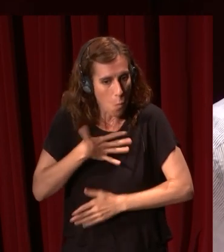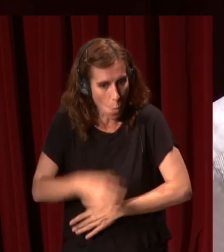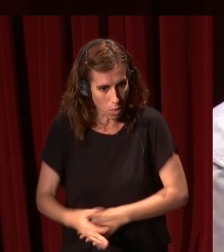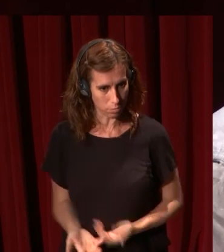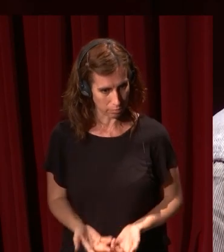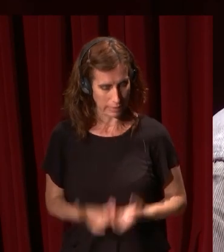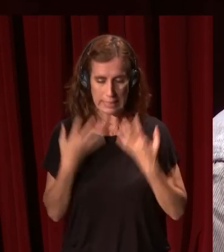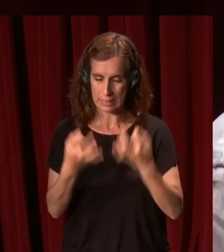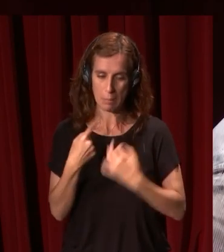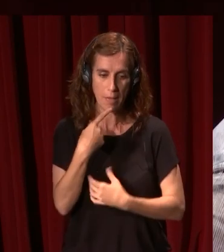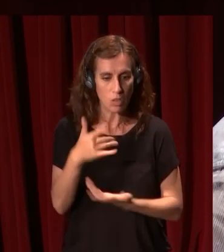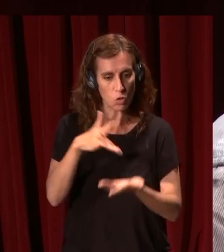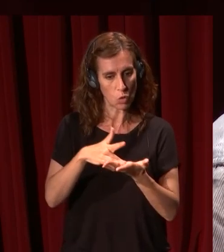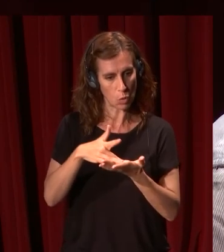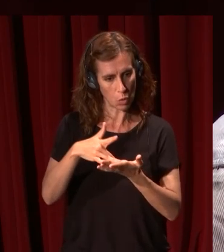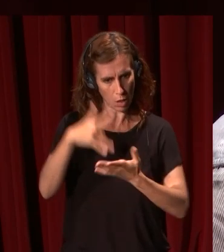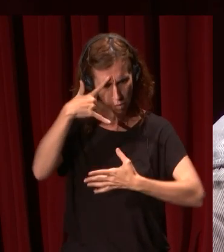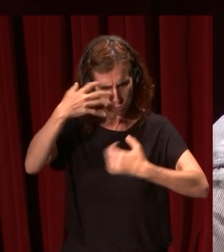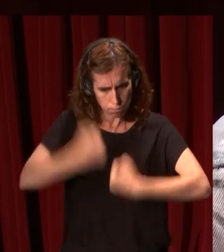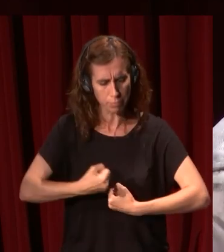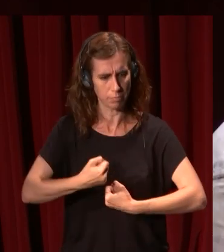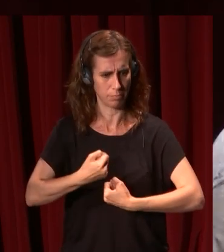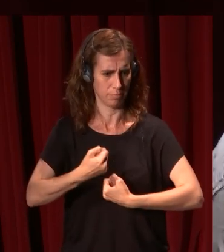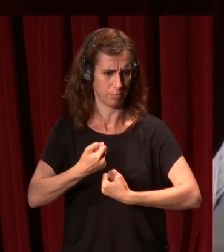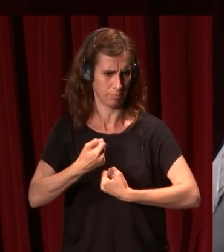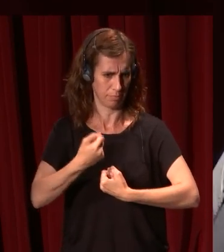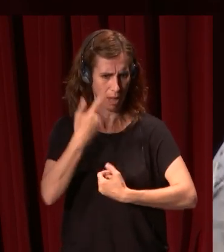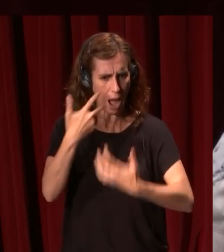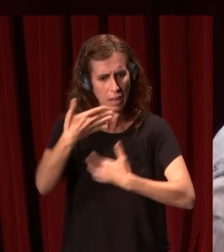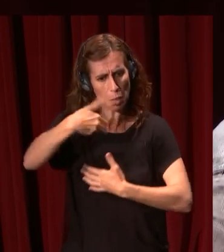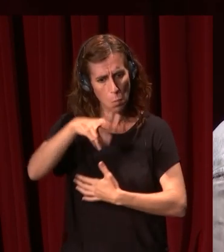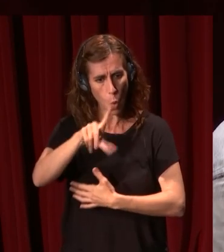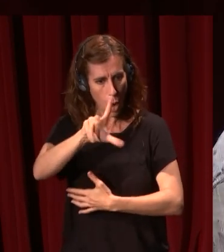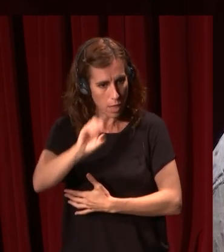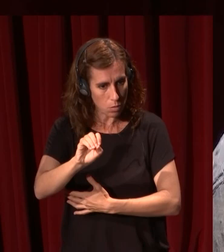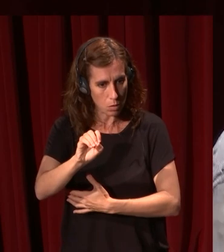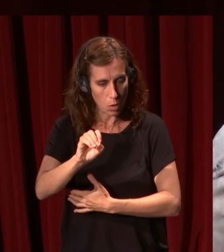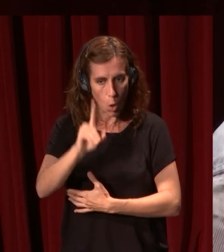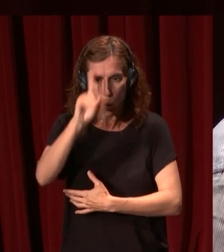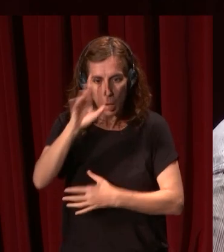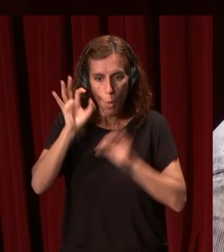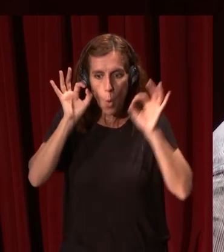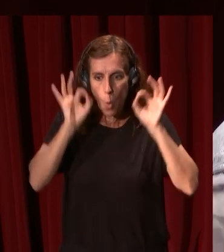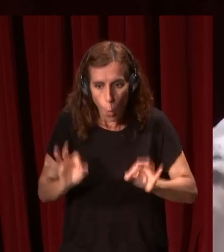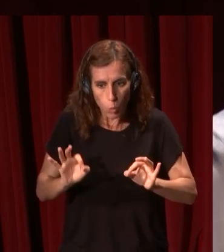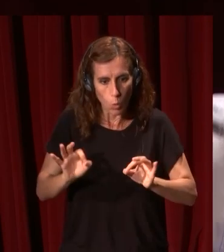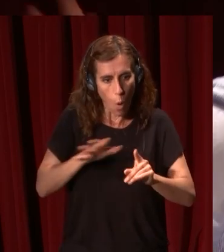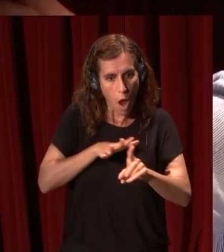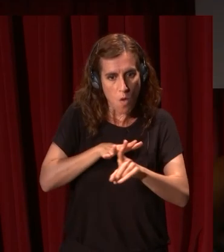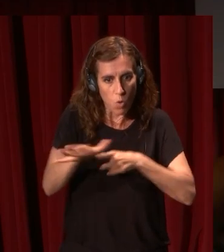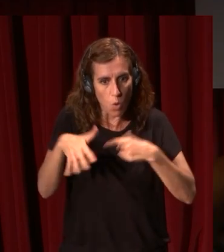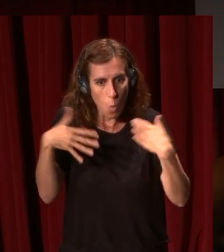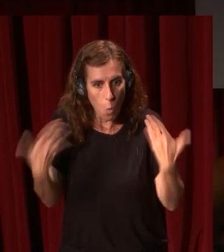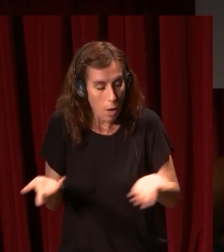siempre se ha dicho entre los especialistas en el arte de Murillo no conocemos que cuadros exactos concretos pudieron influirle